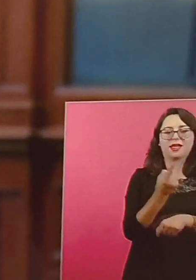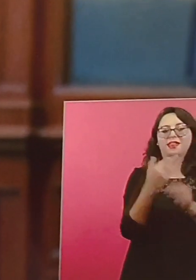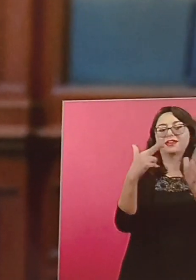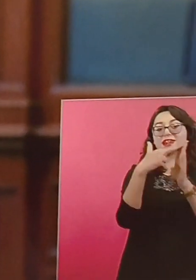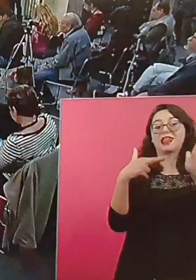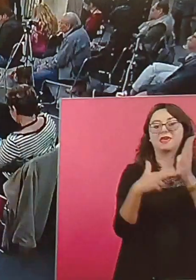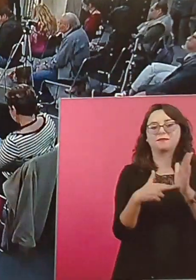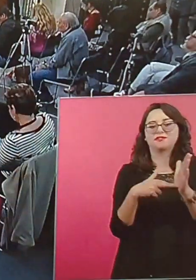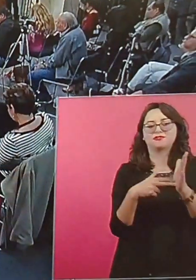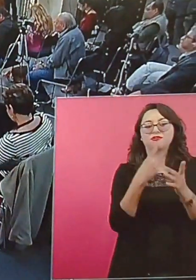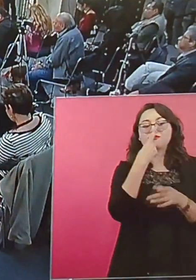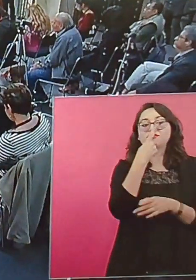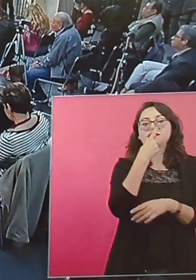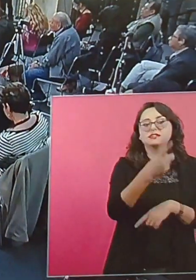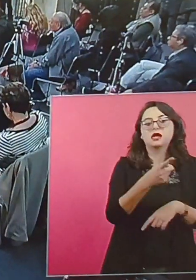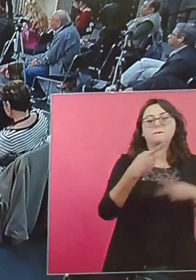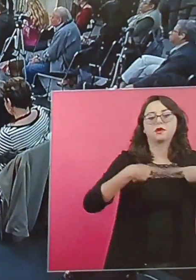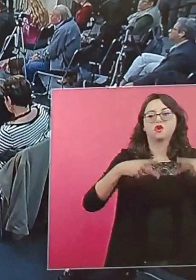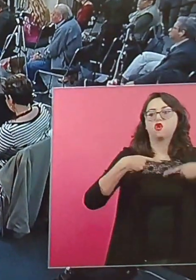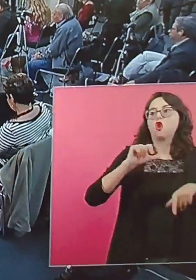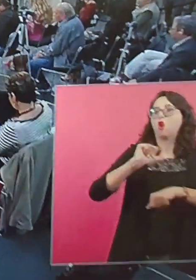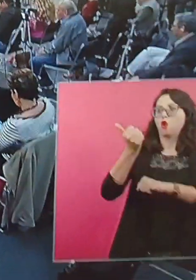por equipo.